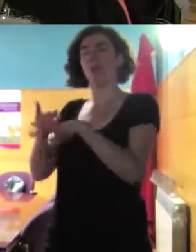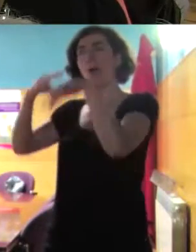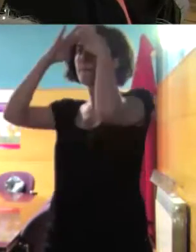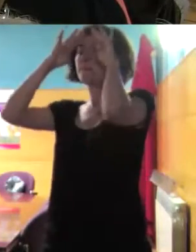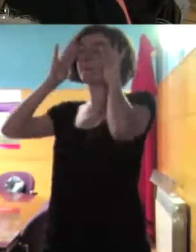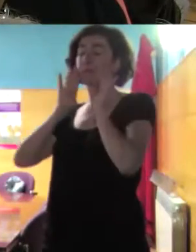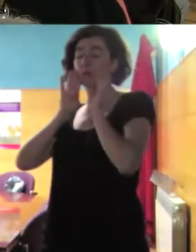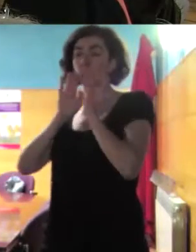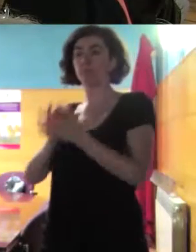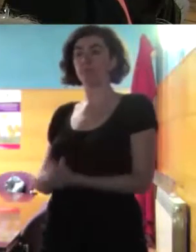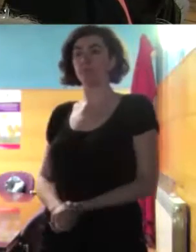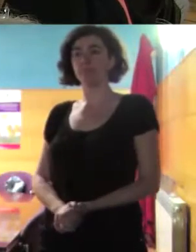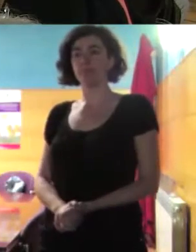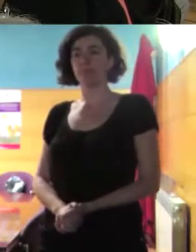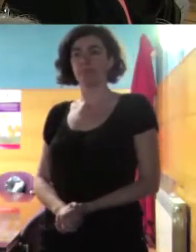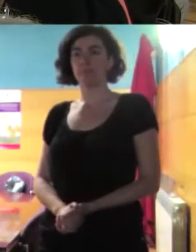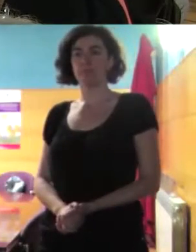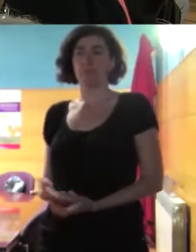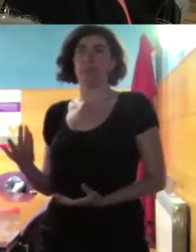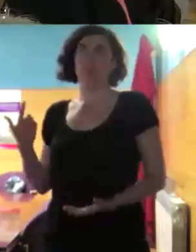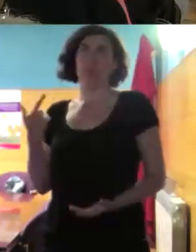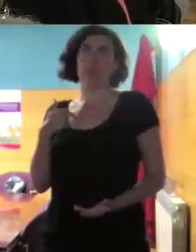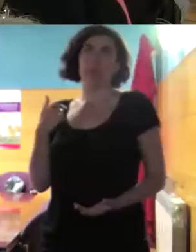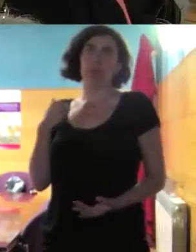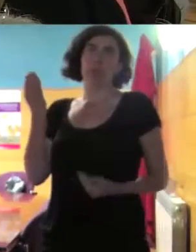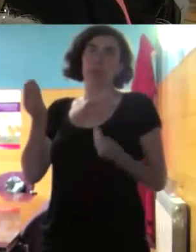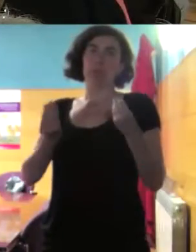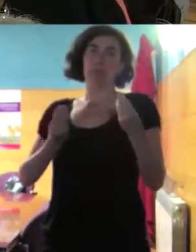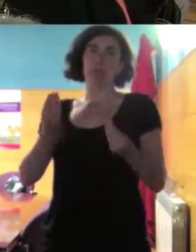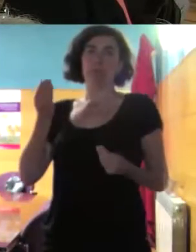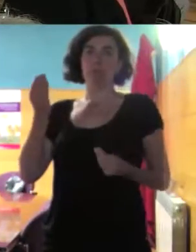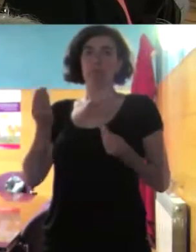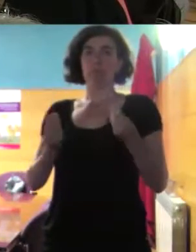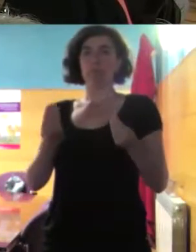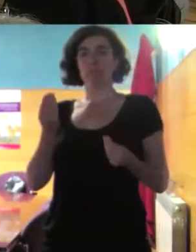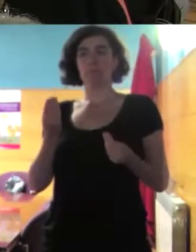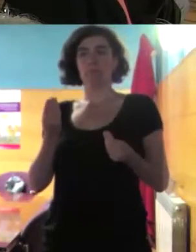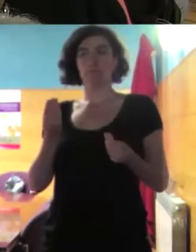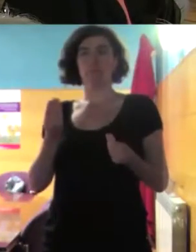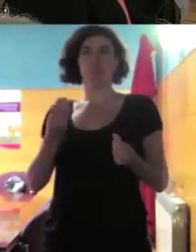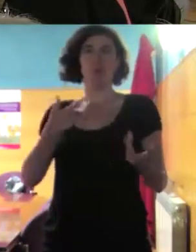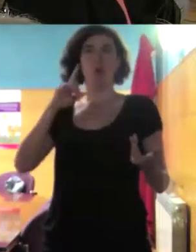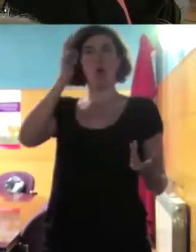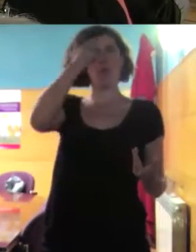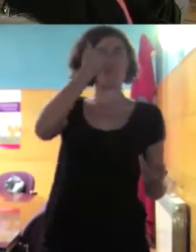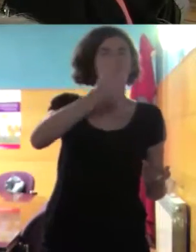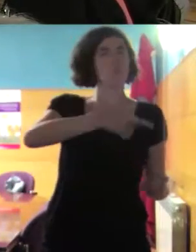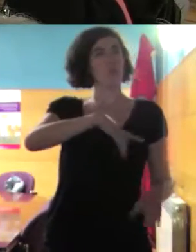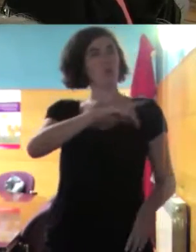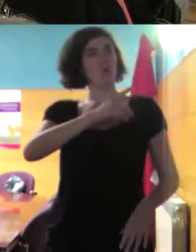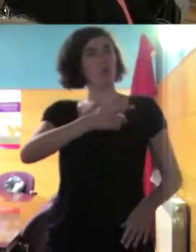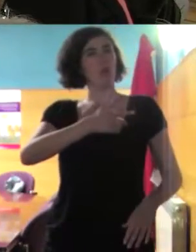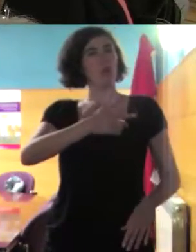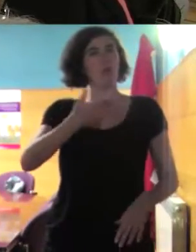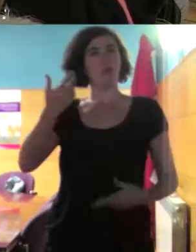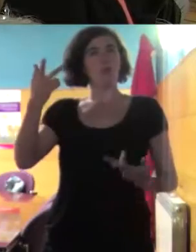tanto bueno tenemos desde mi juicio tenemos que huir un poco de ese debate en clave de imposición prohibición y centrarlo